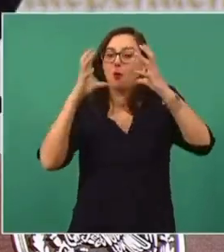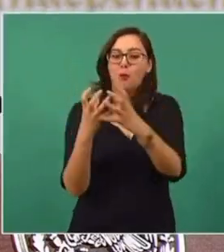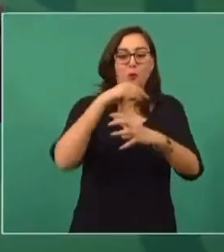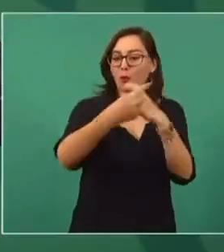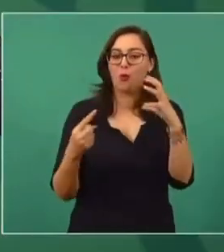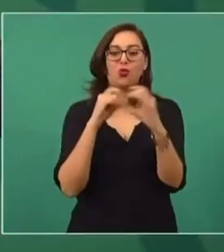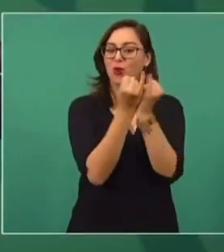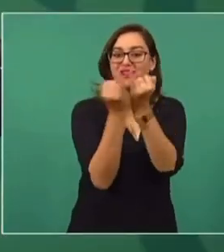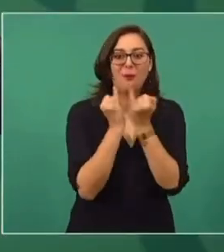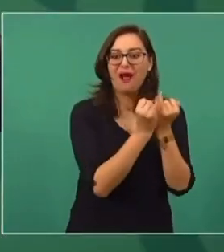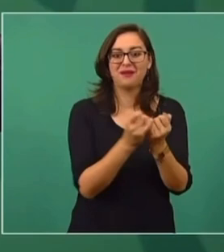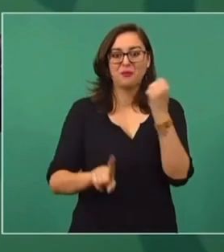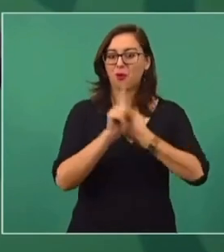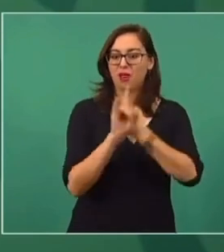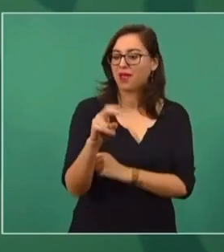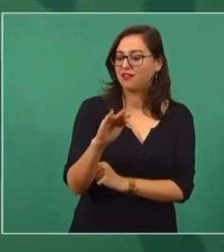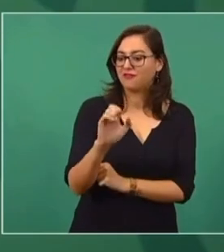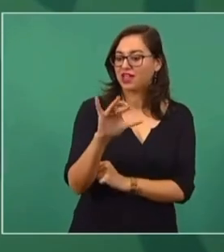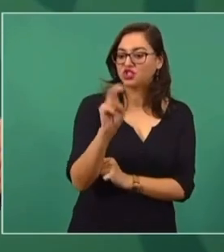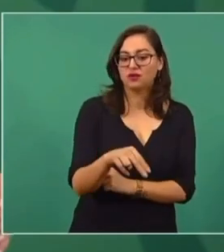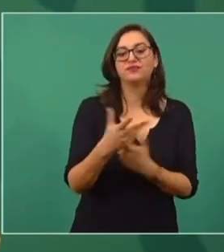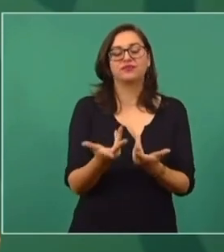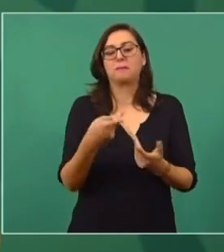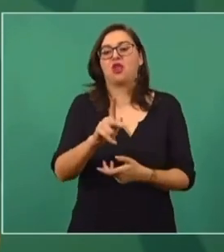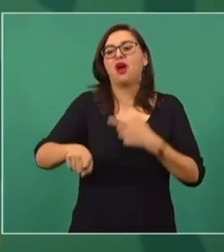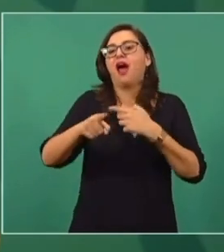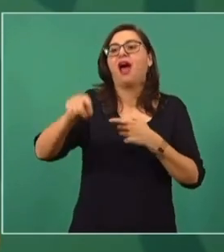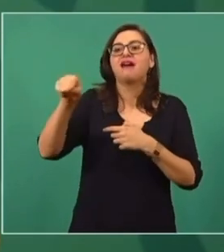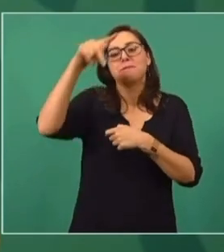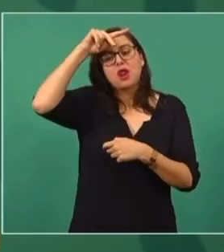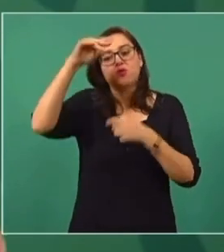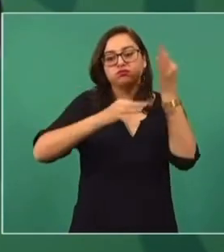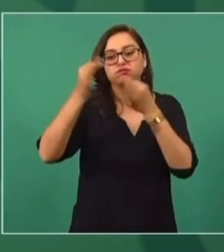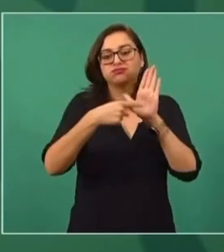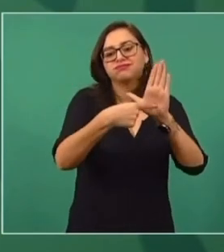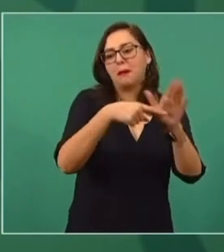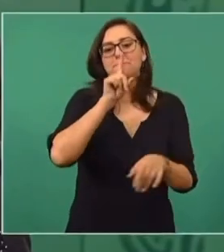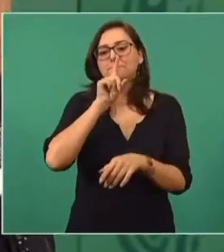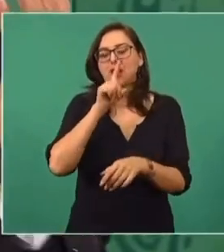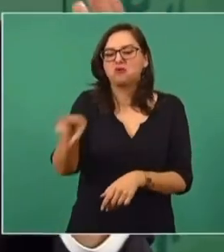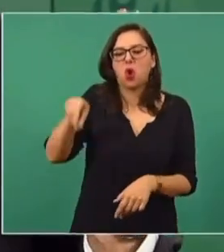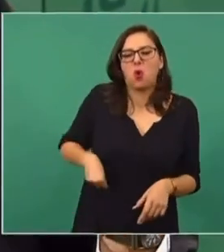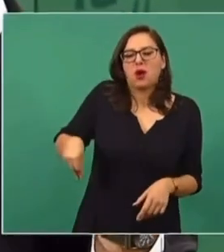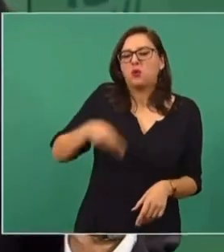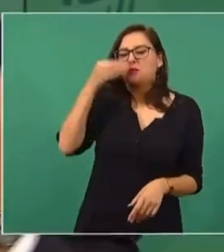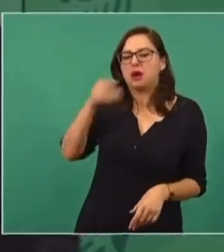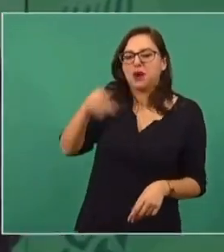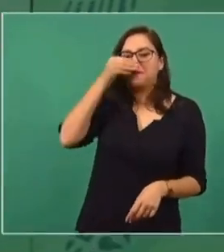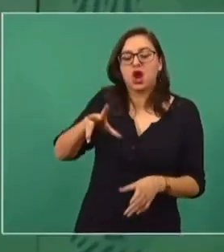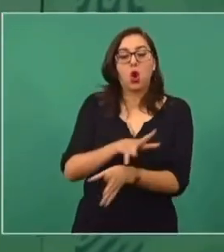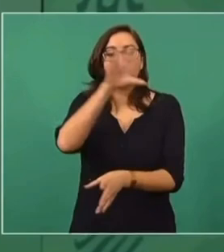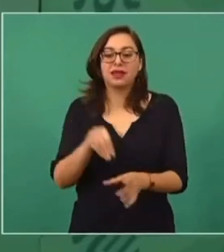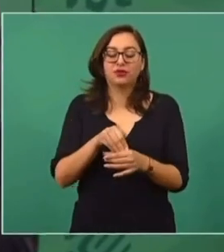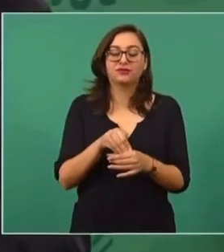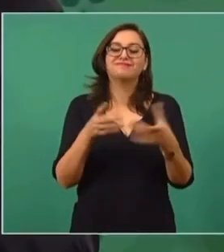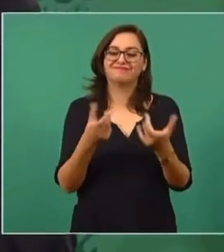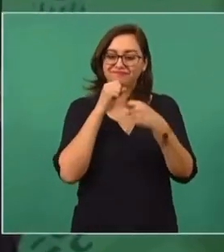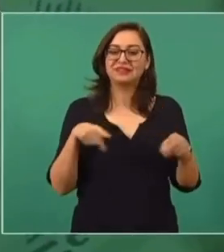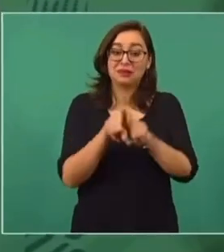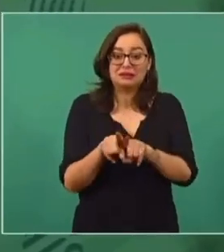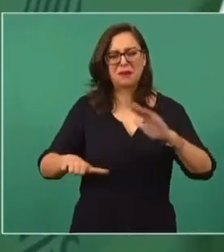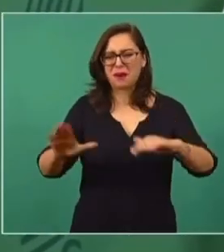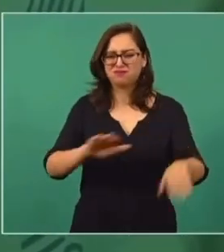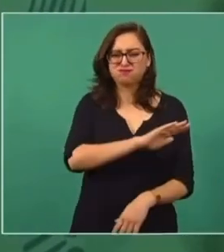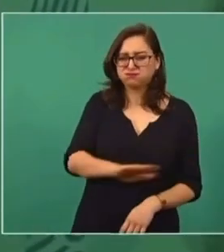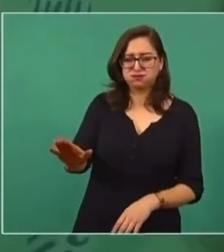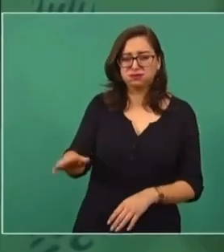Se lo están cargando todo al presidente Castillo, como también la crisis tan lamentable y dolorosa por el